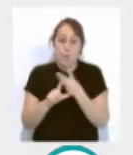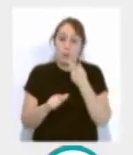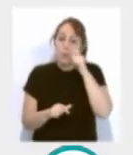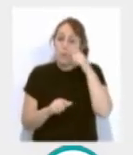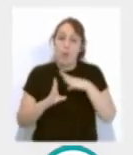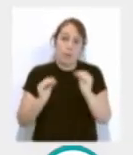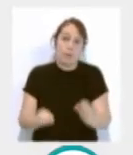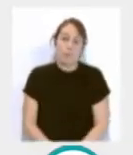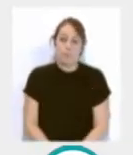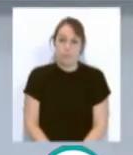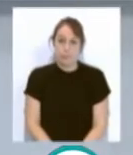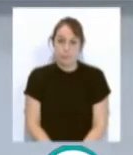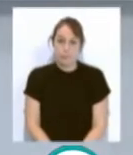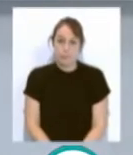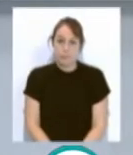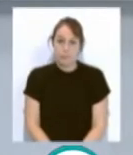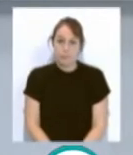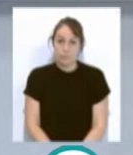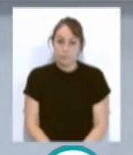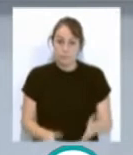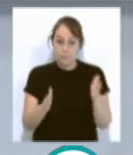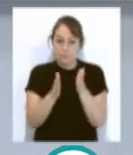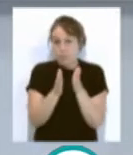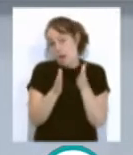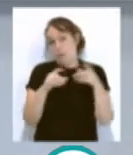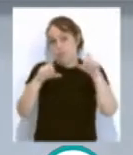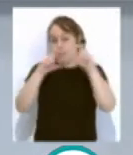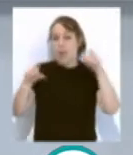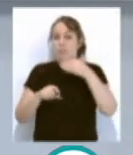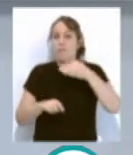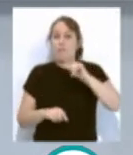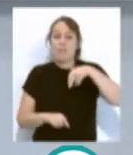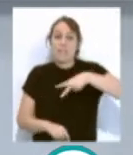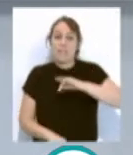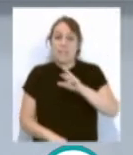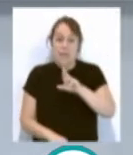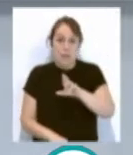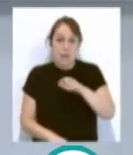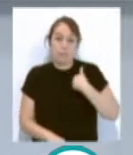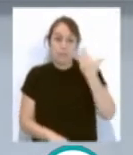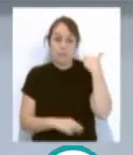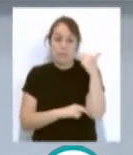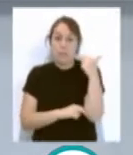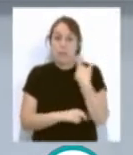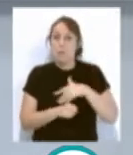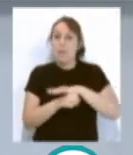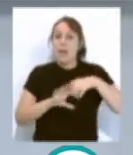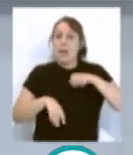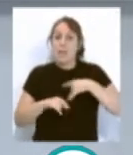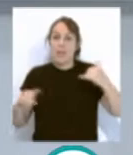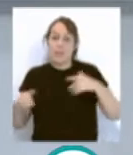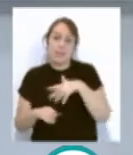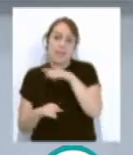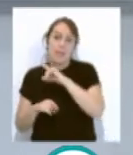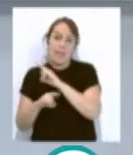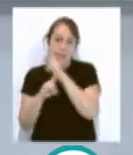Turismo de Andalucía. Y la compañía aérea Vinter une desde el pasado viernes la provincia de Cádiz con Canarias a través